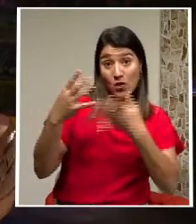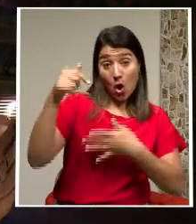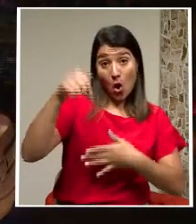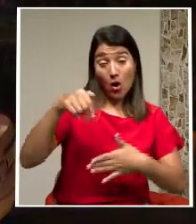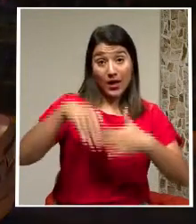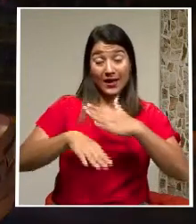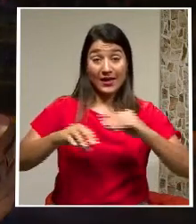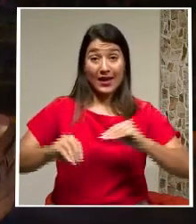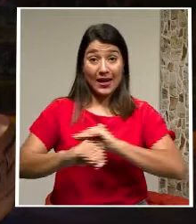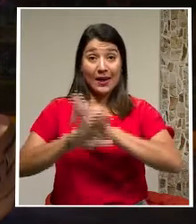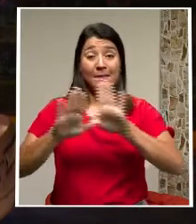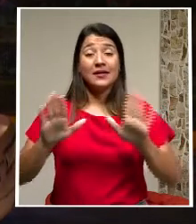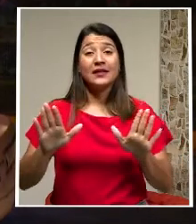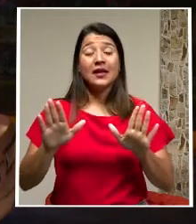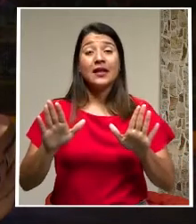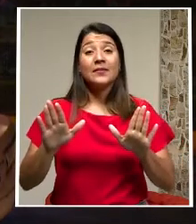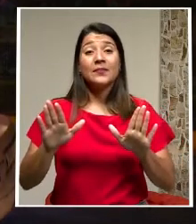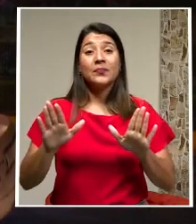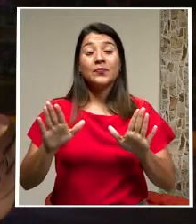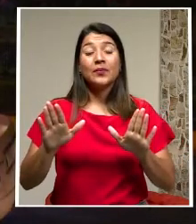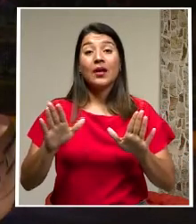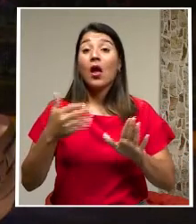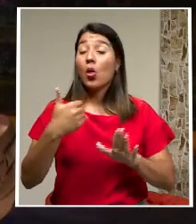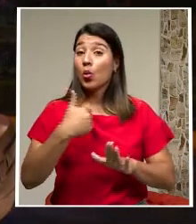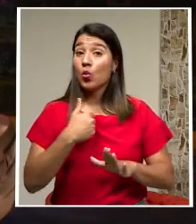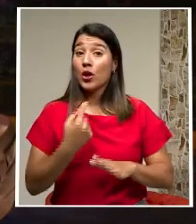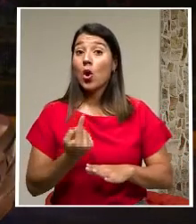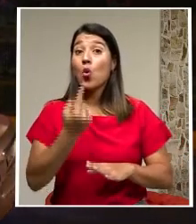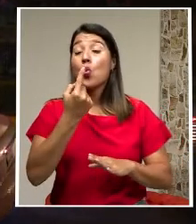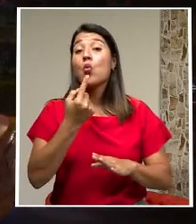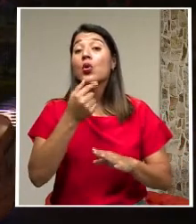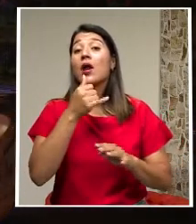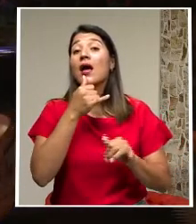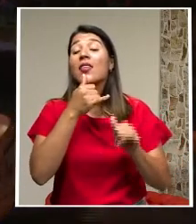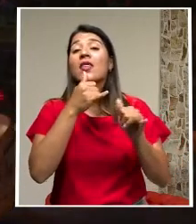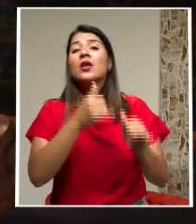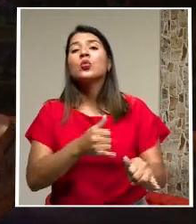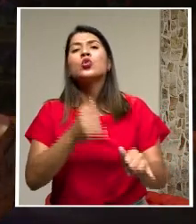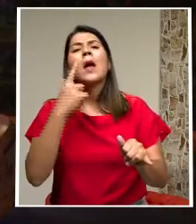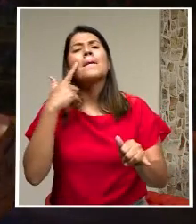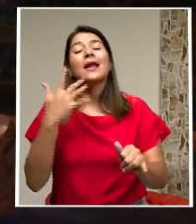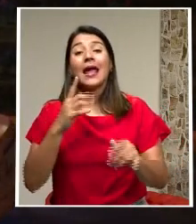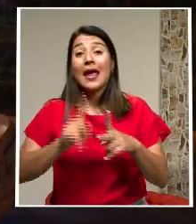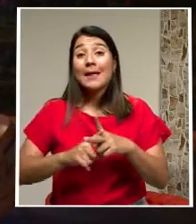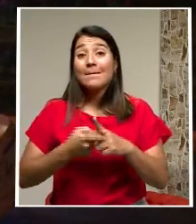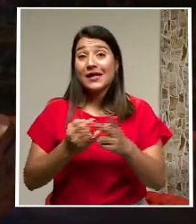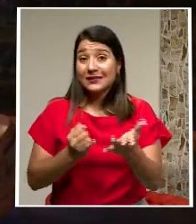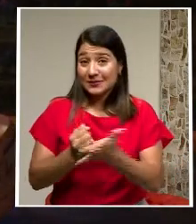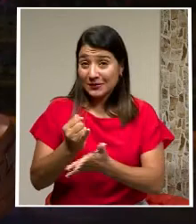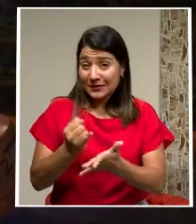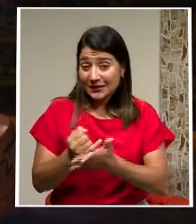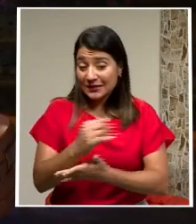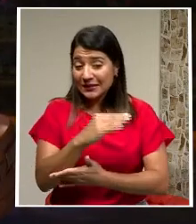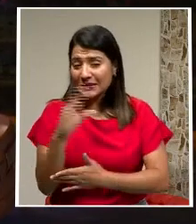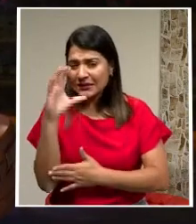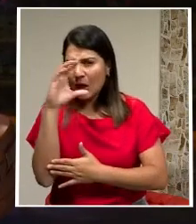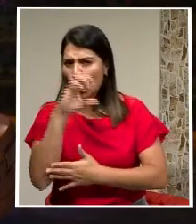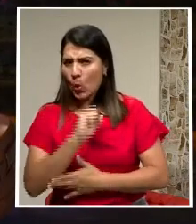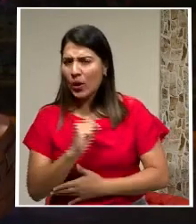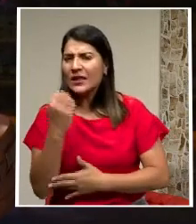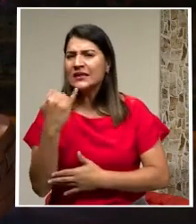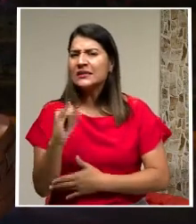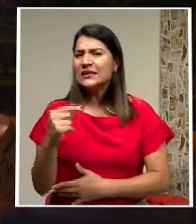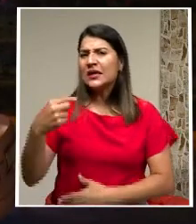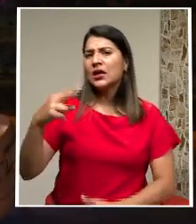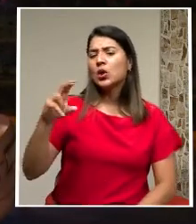que se recibieron una denuncia para que se realice la investigación y determine si hay alguna relación del diputado